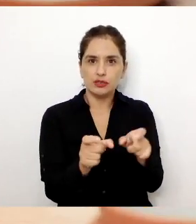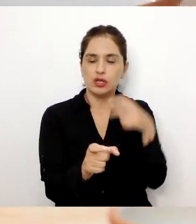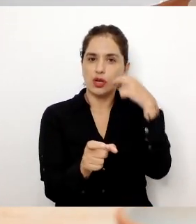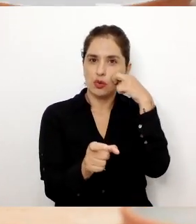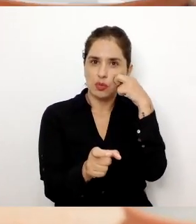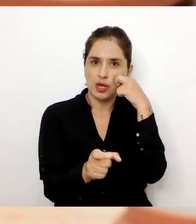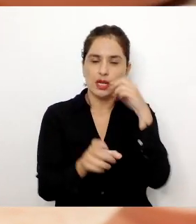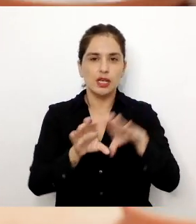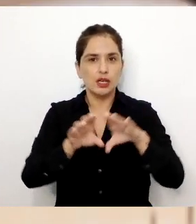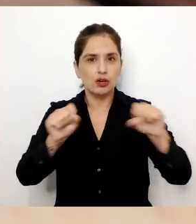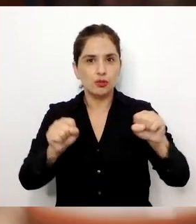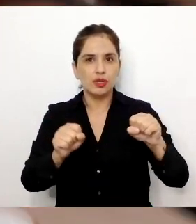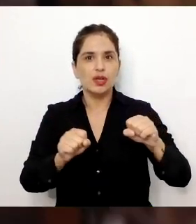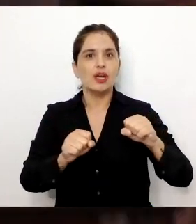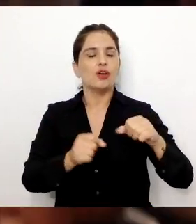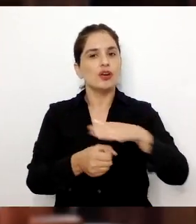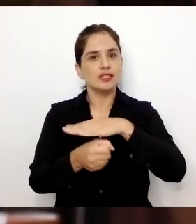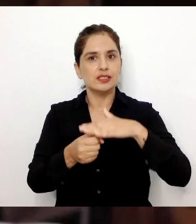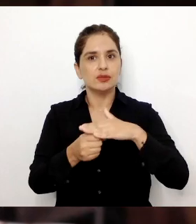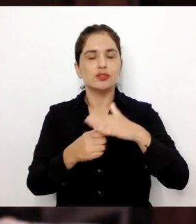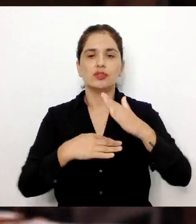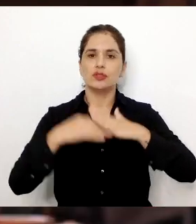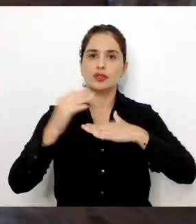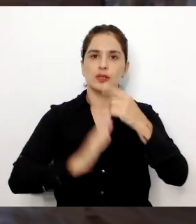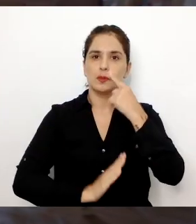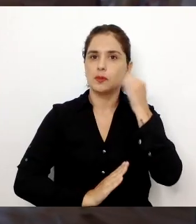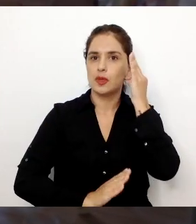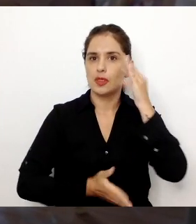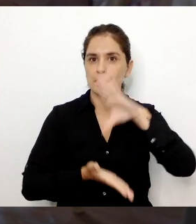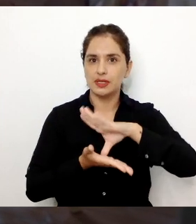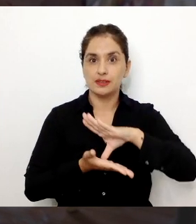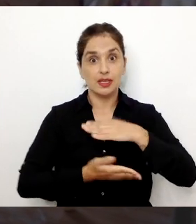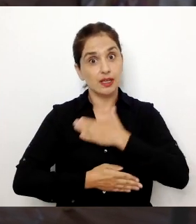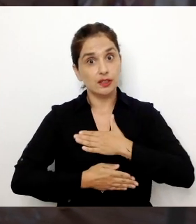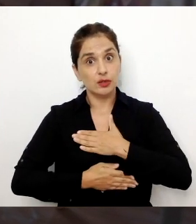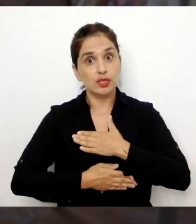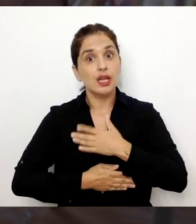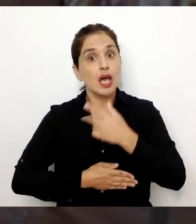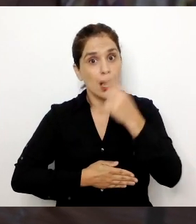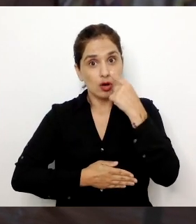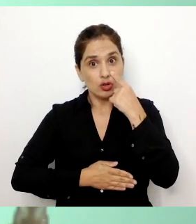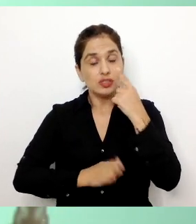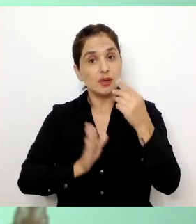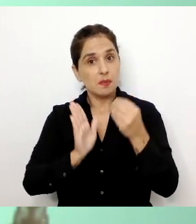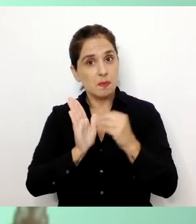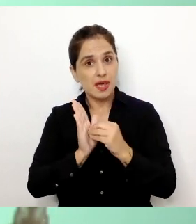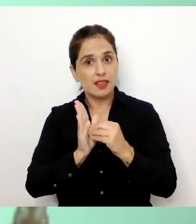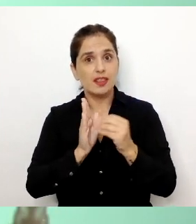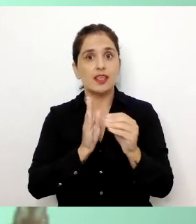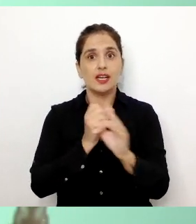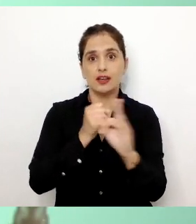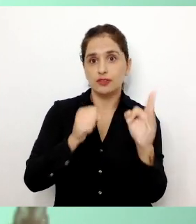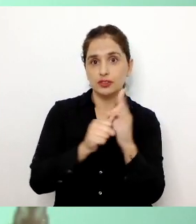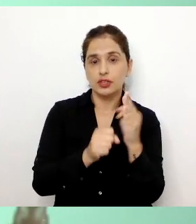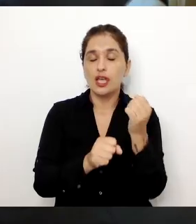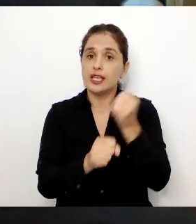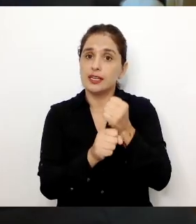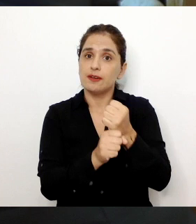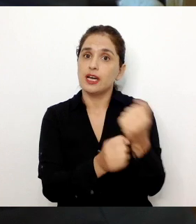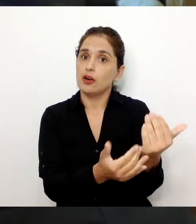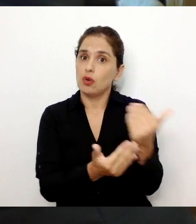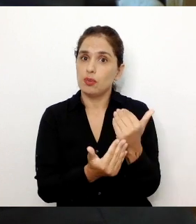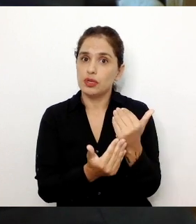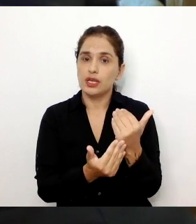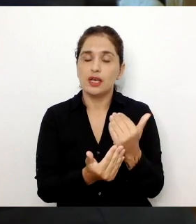comprometido con la realidad de artesanas y artesanos en nuestro país. ¿Te gustaría conocer más de nuestra fundación y trabajar o colaborar con ella?